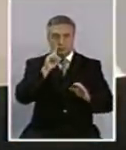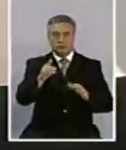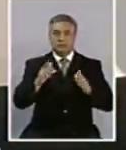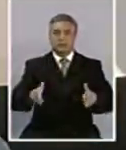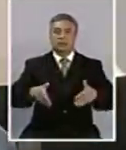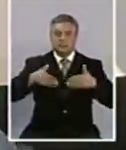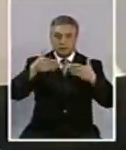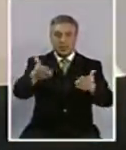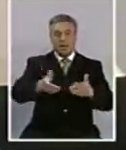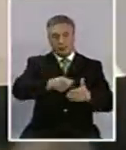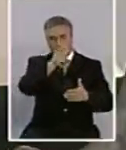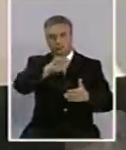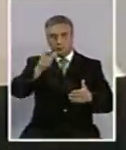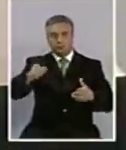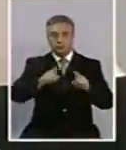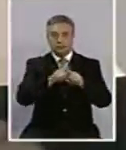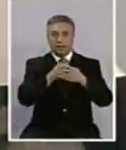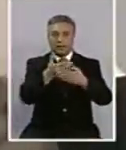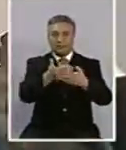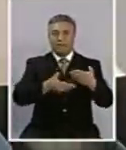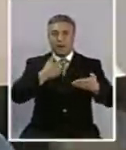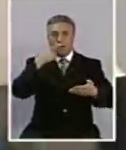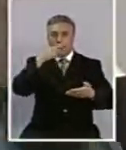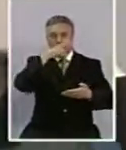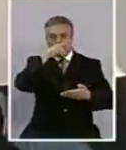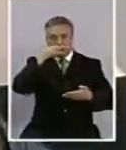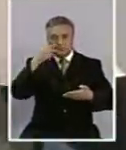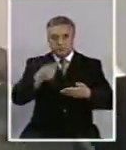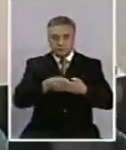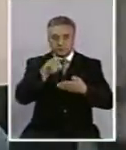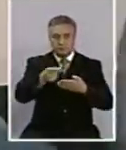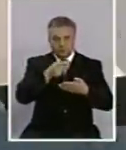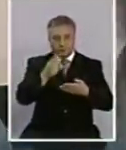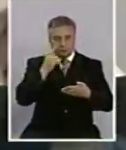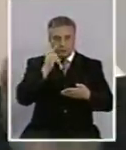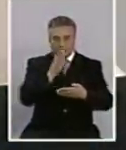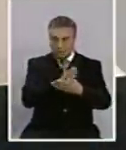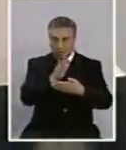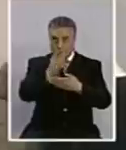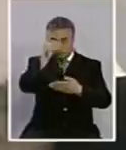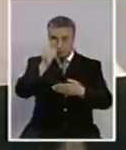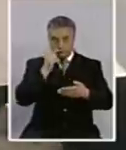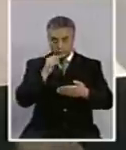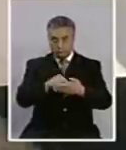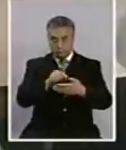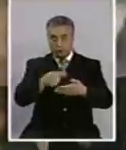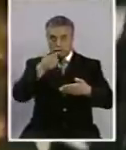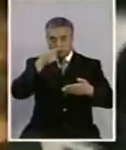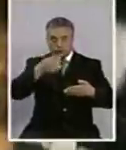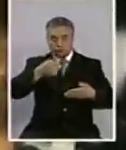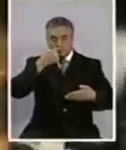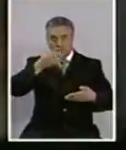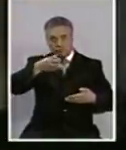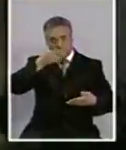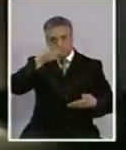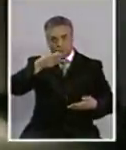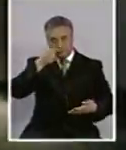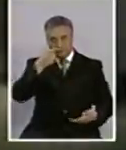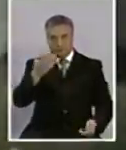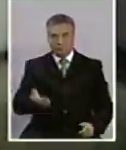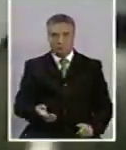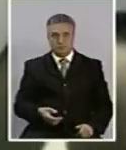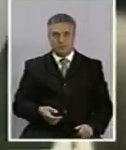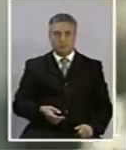entregaba a los personajes unas tablitas con olor, entonces cuando entran tenían que ver lo que estaba ocurriendo en pantalla y sentir olor. Se espera que en el mes de